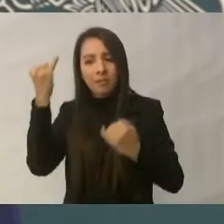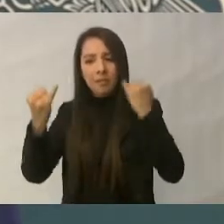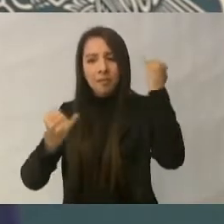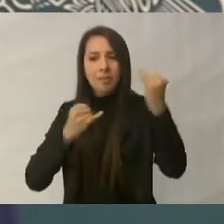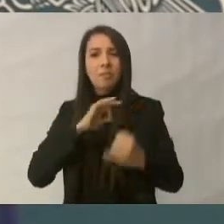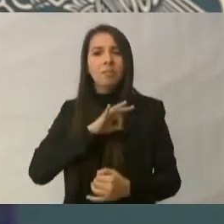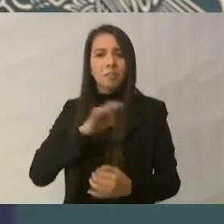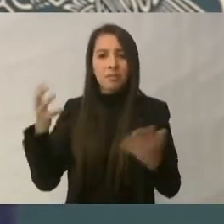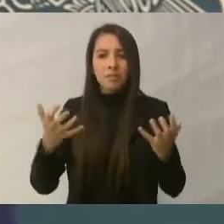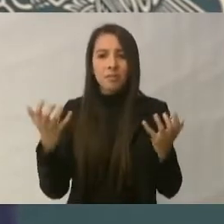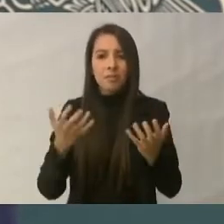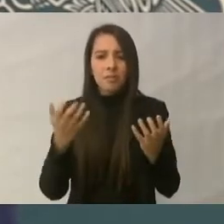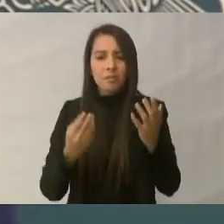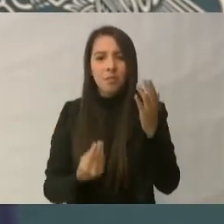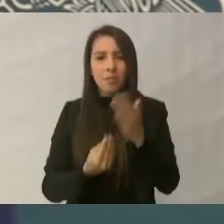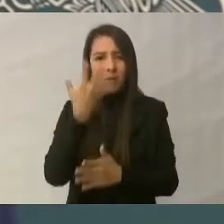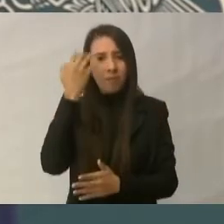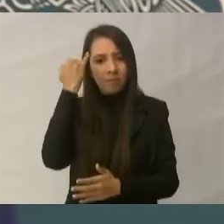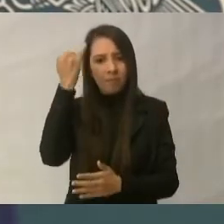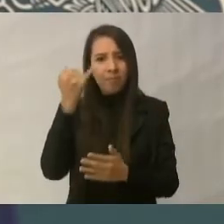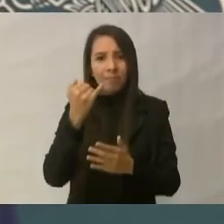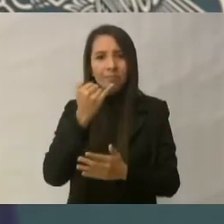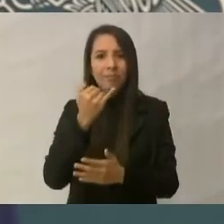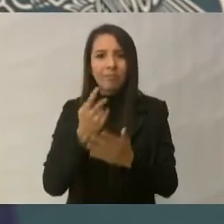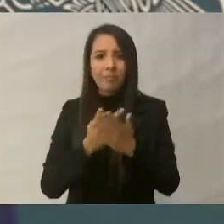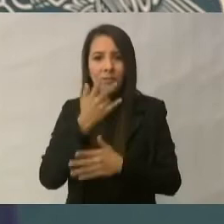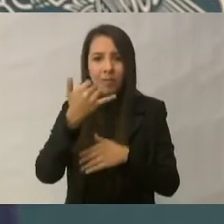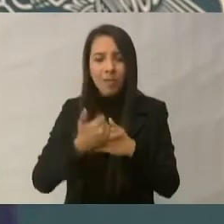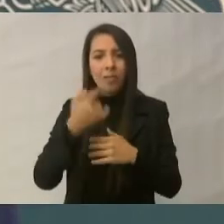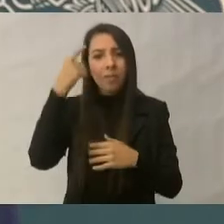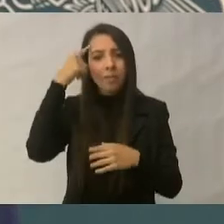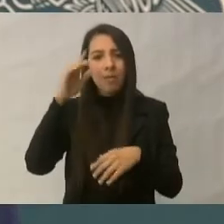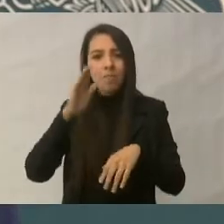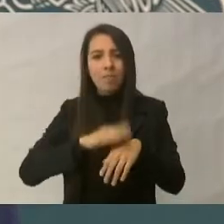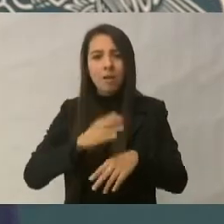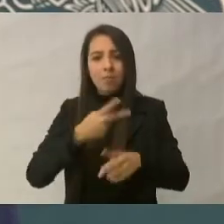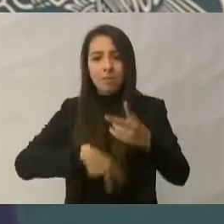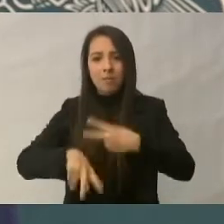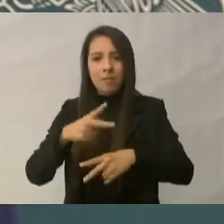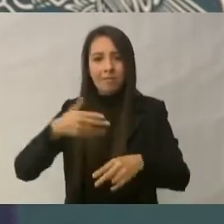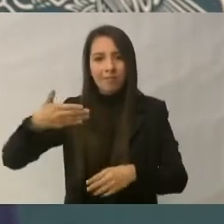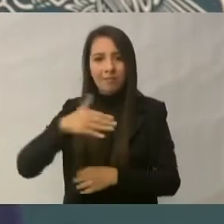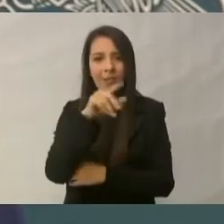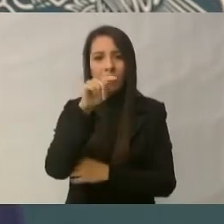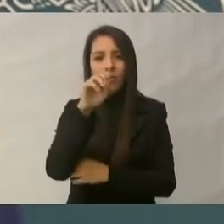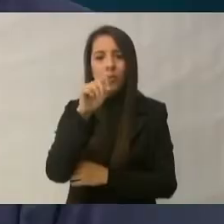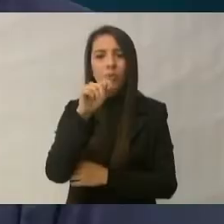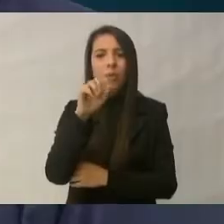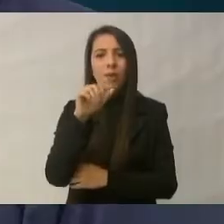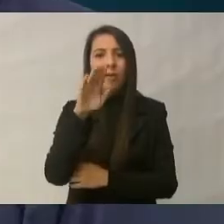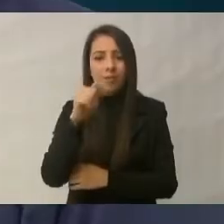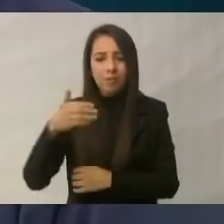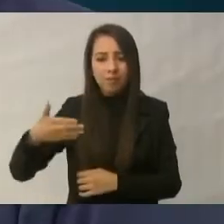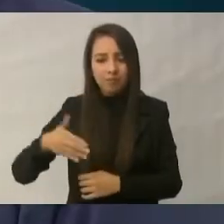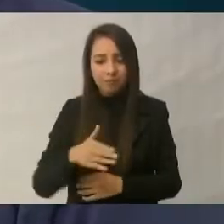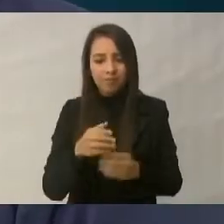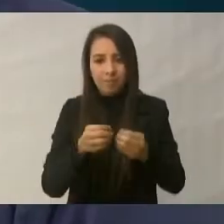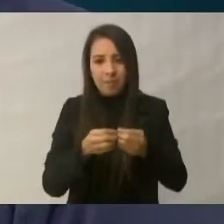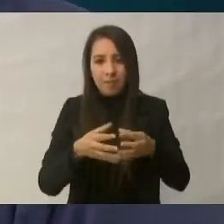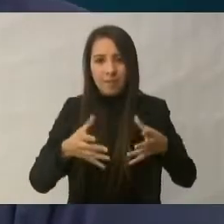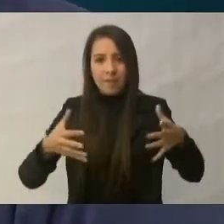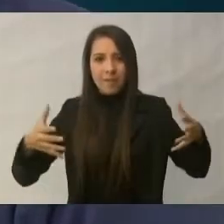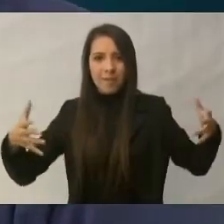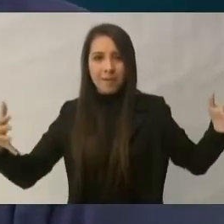que ya existen, por ejemplo, para la repoblación de la totuaba, para producción de baja escala de totuaba, a través de la